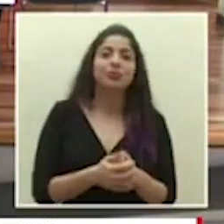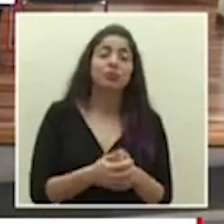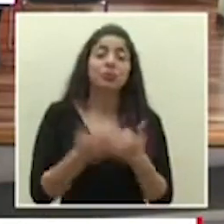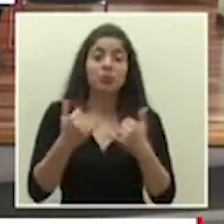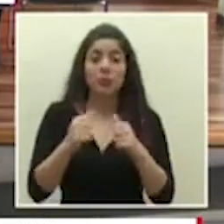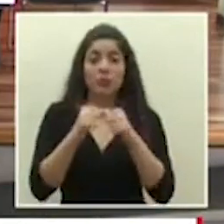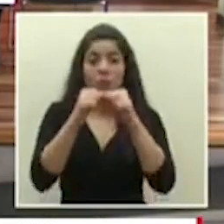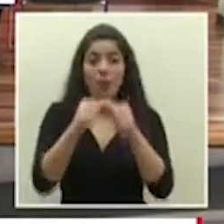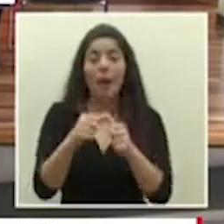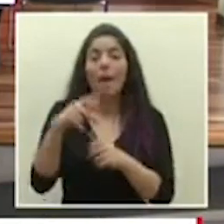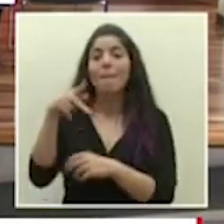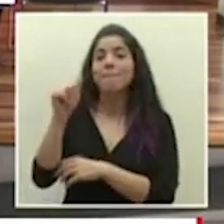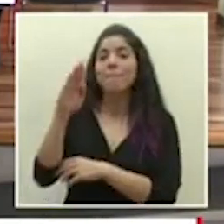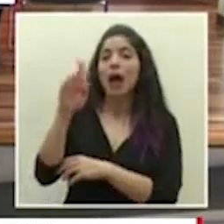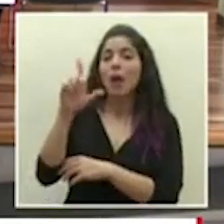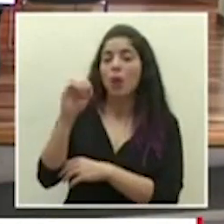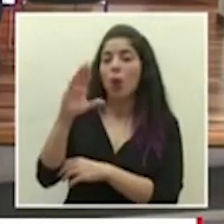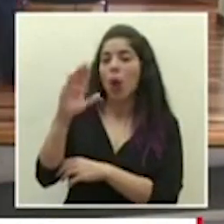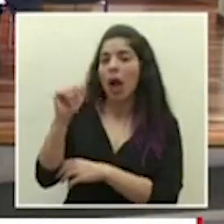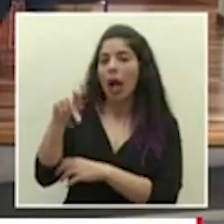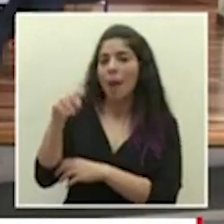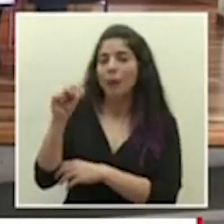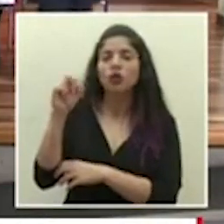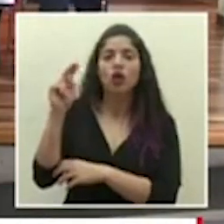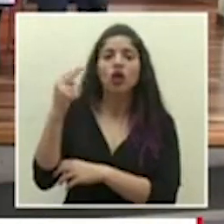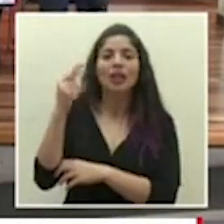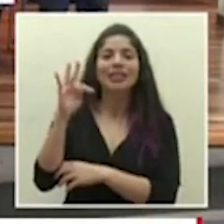continuamos con pablo campos de noticias telediario